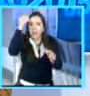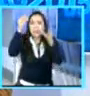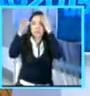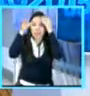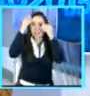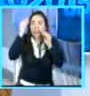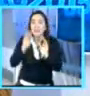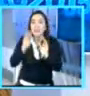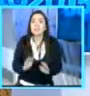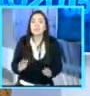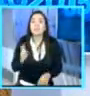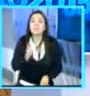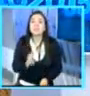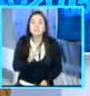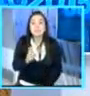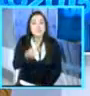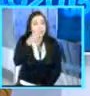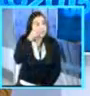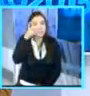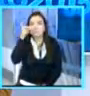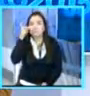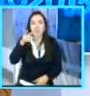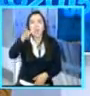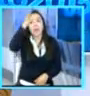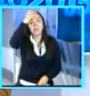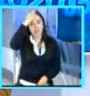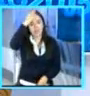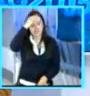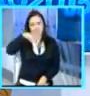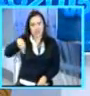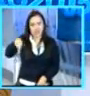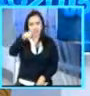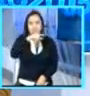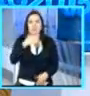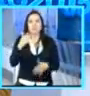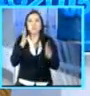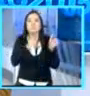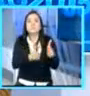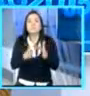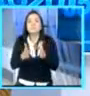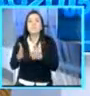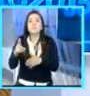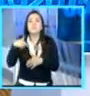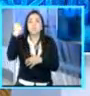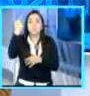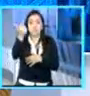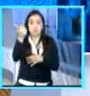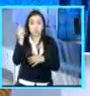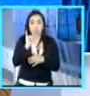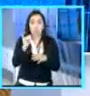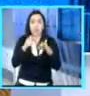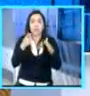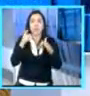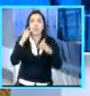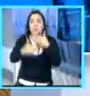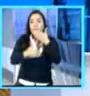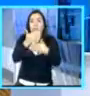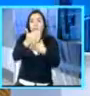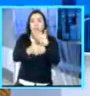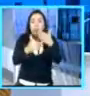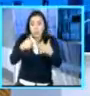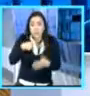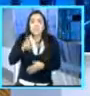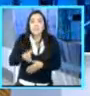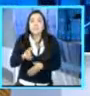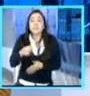realmente la sensación es de fiesta. Entonces, ¿por qué digo esto? Porque el 15 va a haber muchos problemas que va a haber que enfrentar.